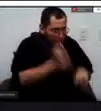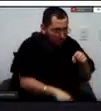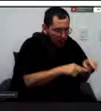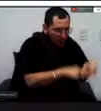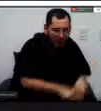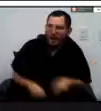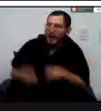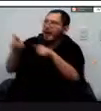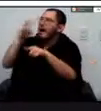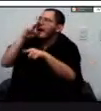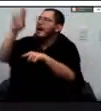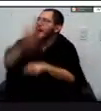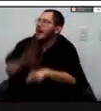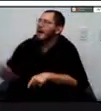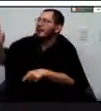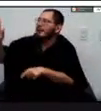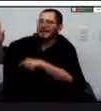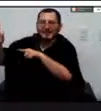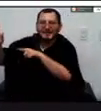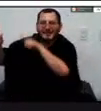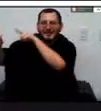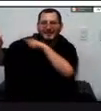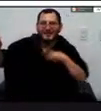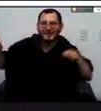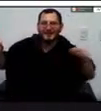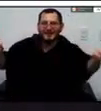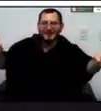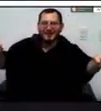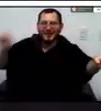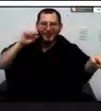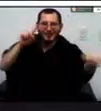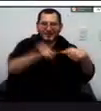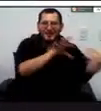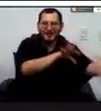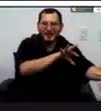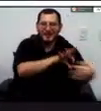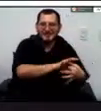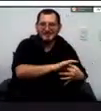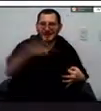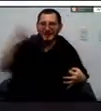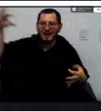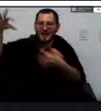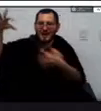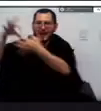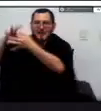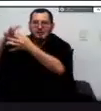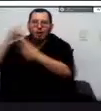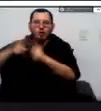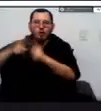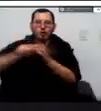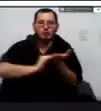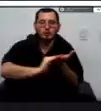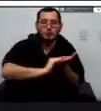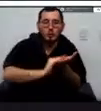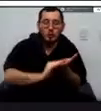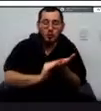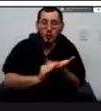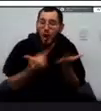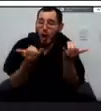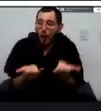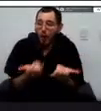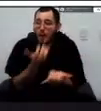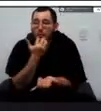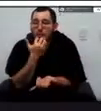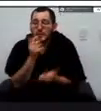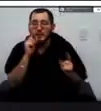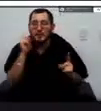y entonces entre todos ya se articula para poder llegar a una solución y una solución de esas es como que hoy podemos ver